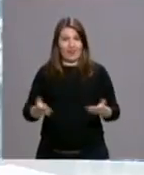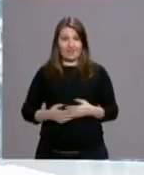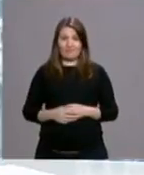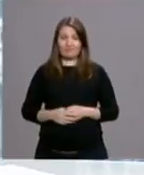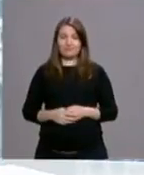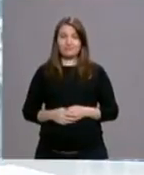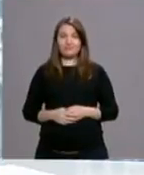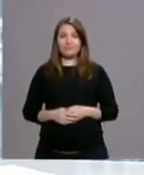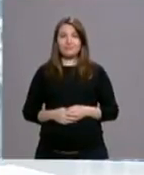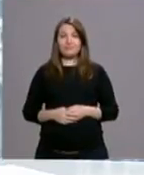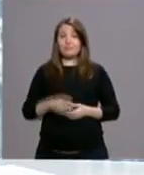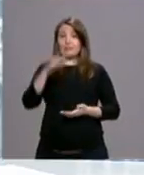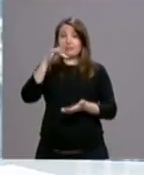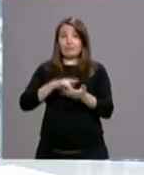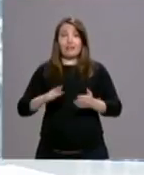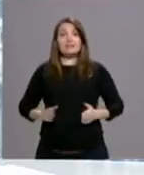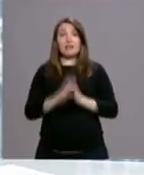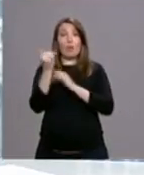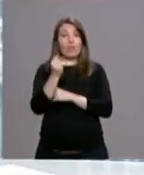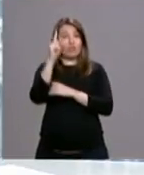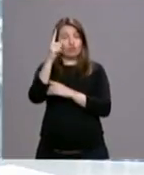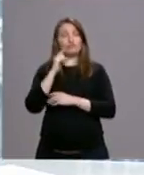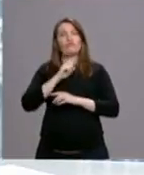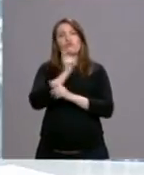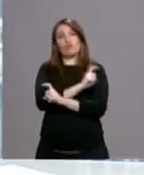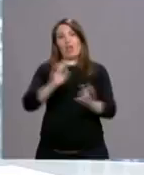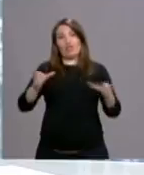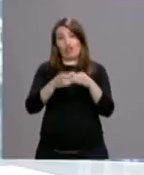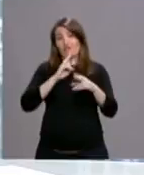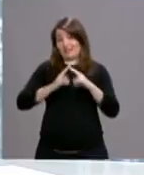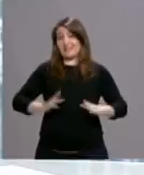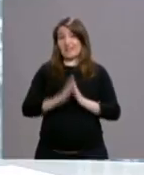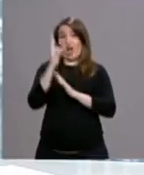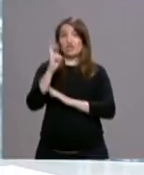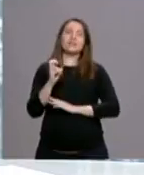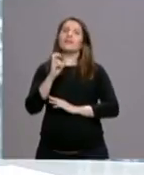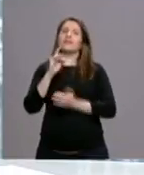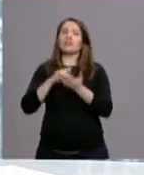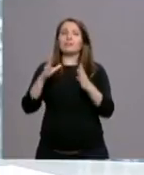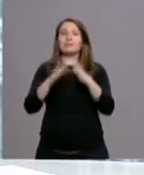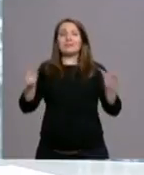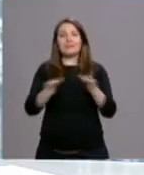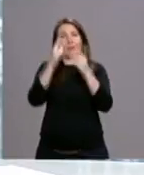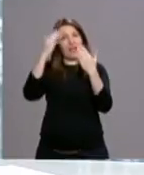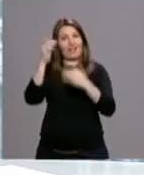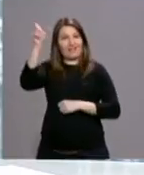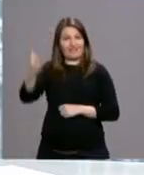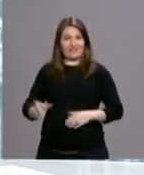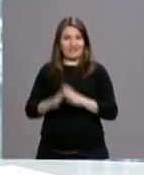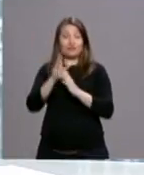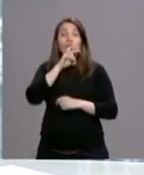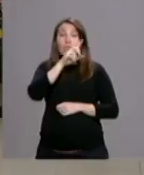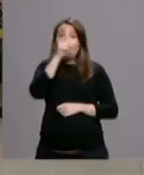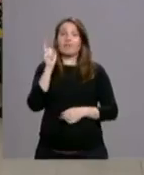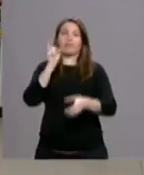El día de San Juan de Dios, la Fundación San José acogió una eucaristía en honor a este santo, presidida por el Cardenal Arzobispo de Madrid, Carlos